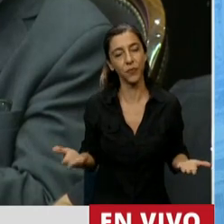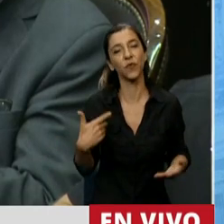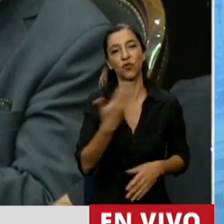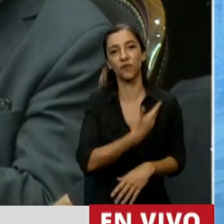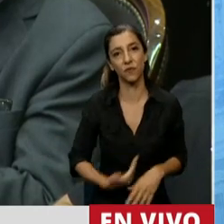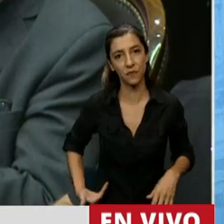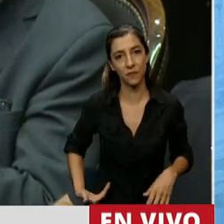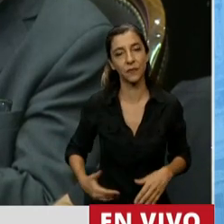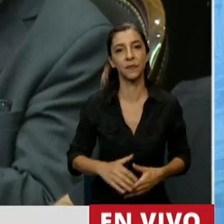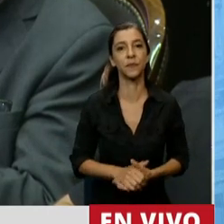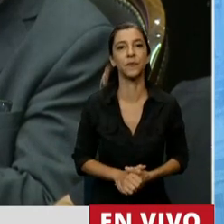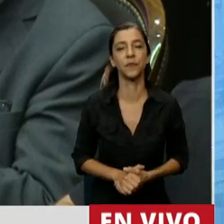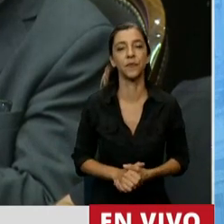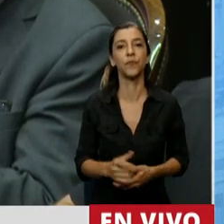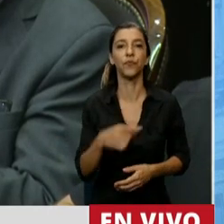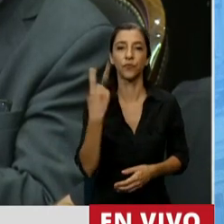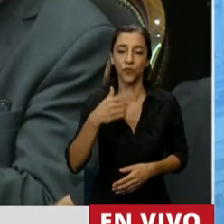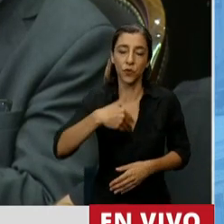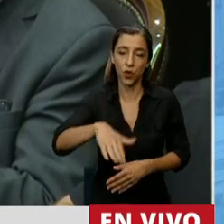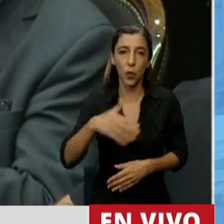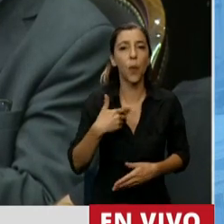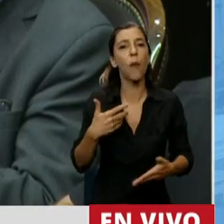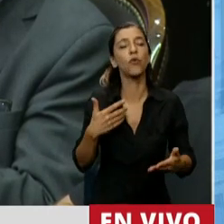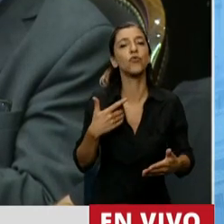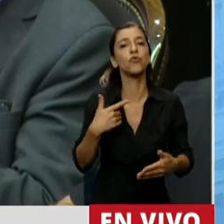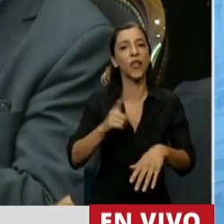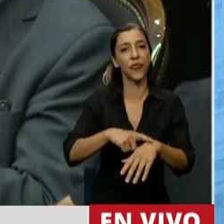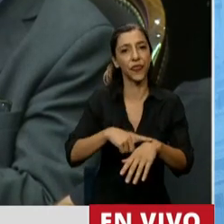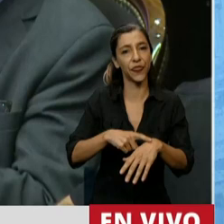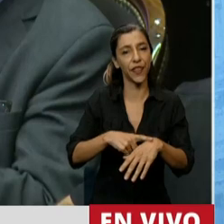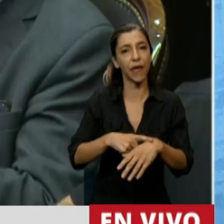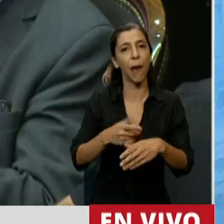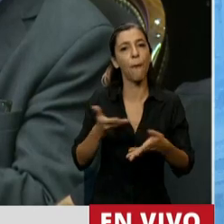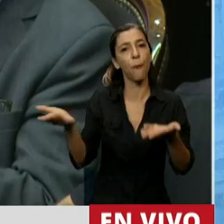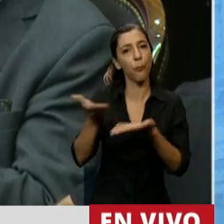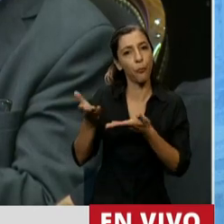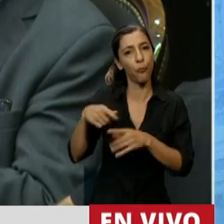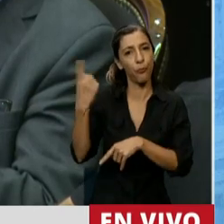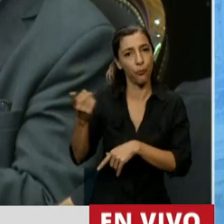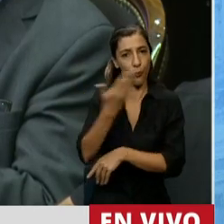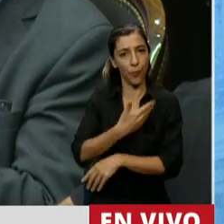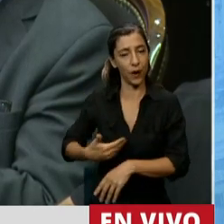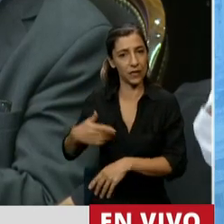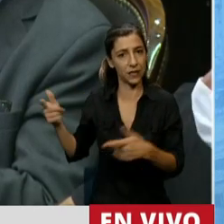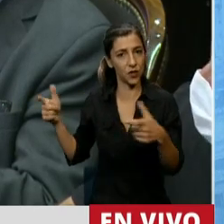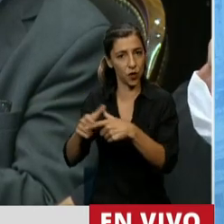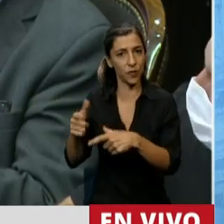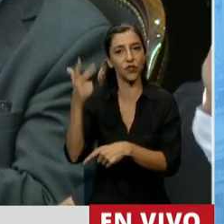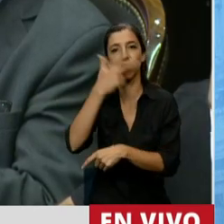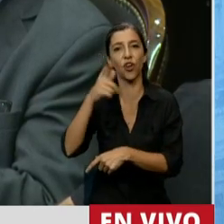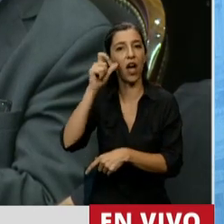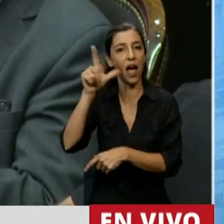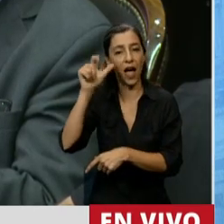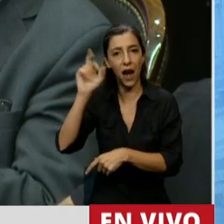señor Presidente, vamos a compartir el tiempo con el otro Presidente de Comisión, mi colega Carlos Geller.